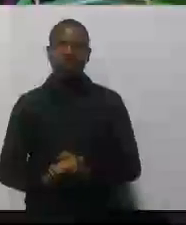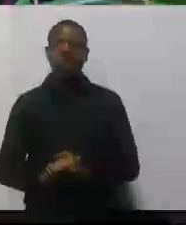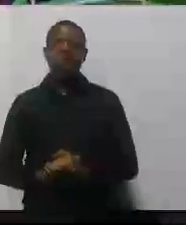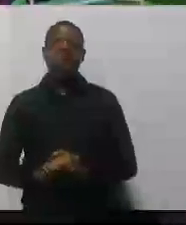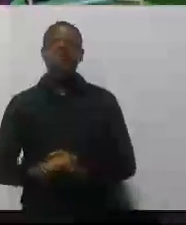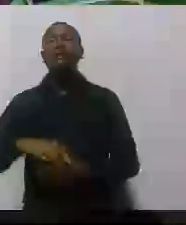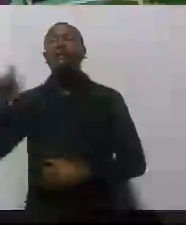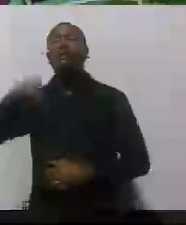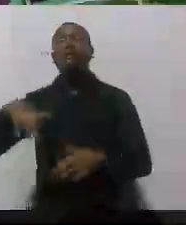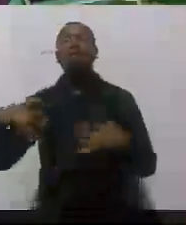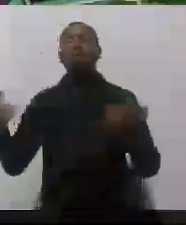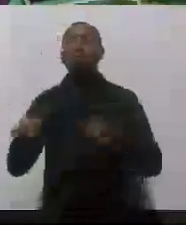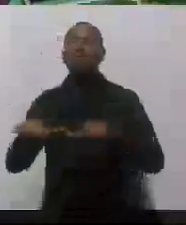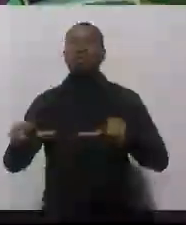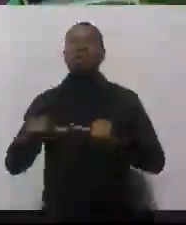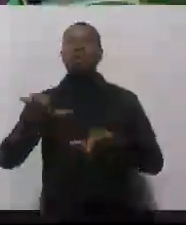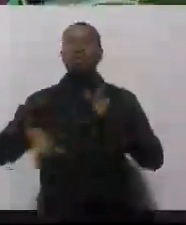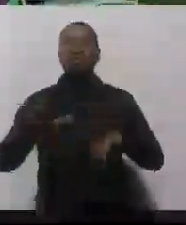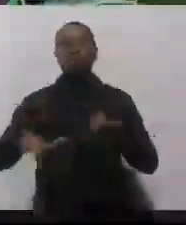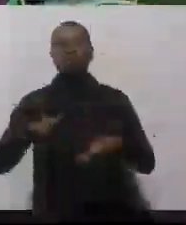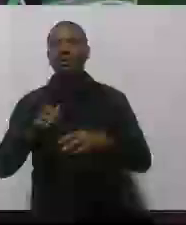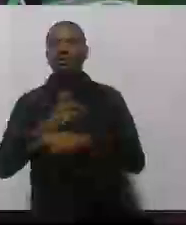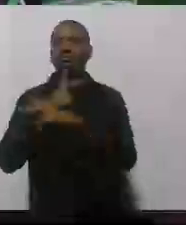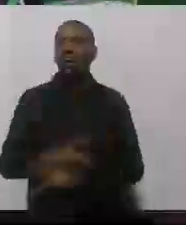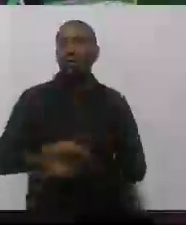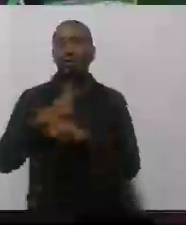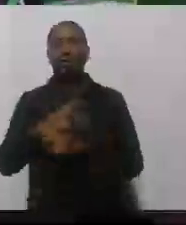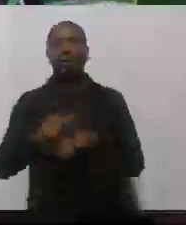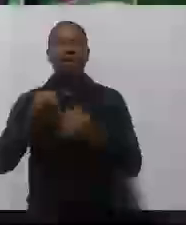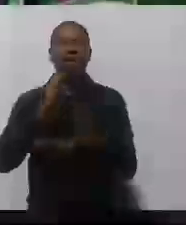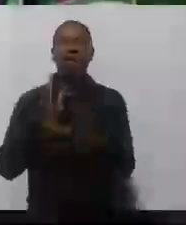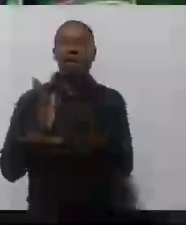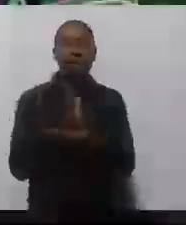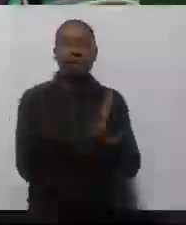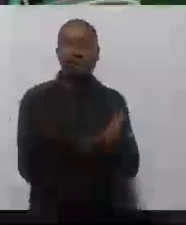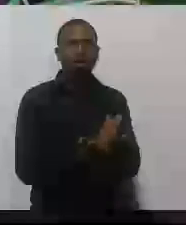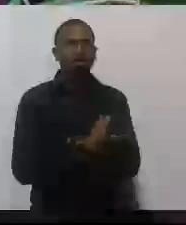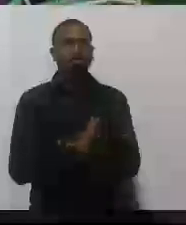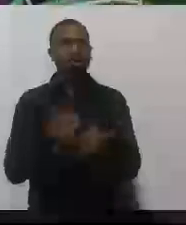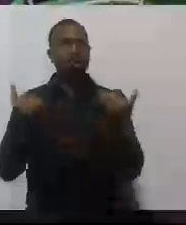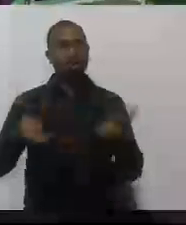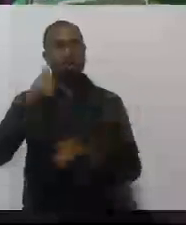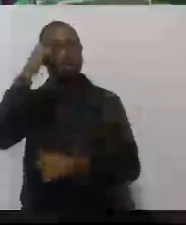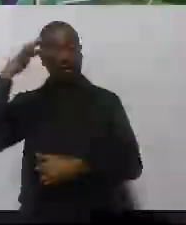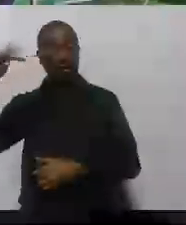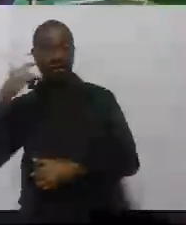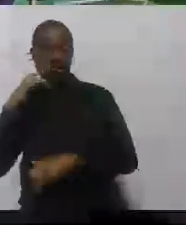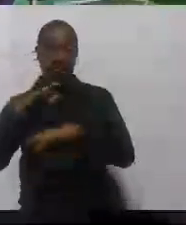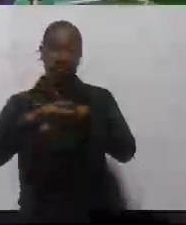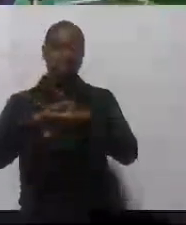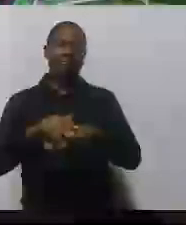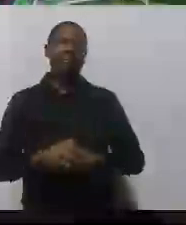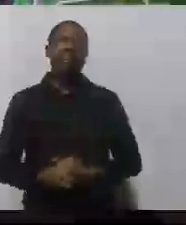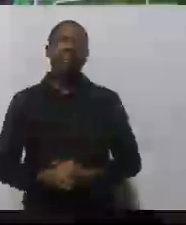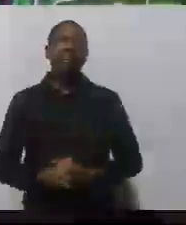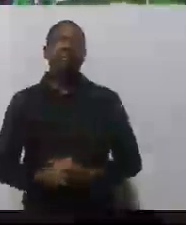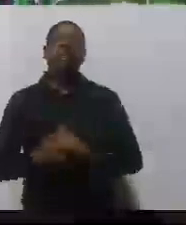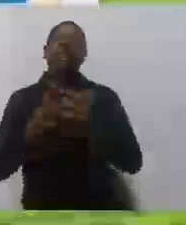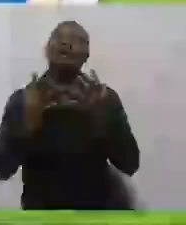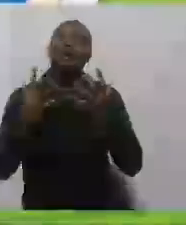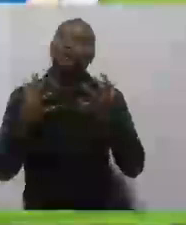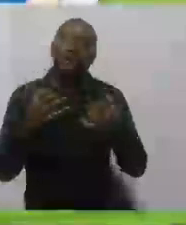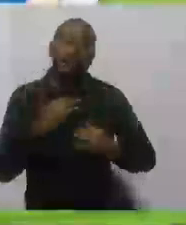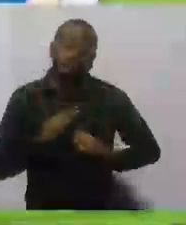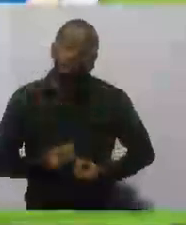asesora para la gestión del riesgo de desastres en el distrito de Cartagena. Pero arrancando por allí es, quiero agradecer